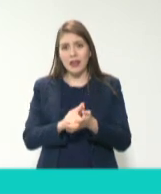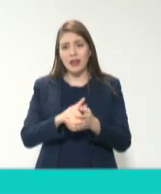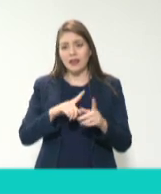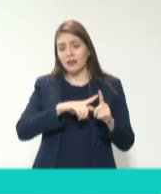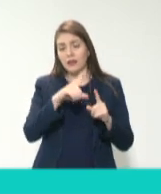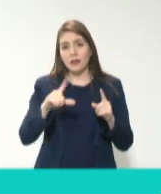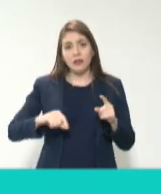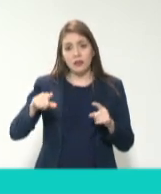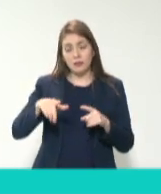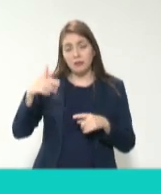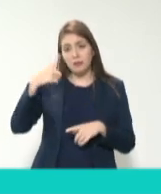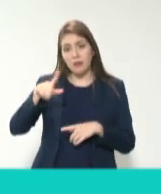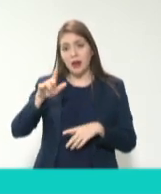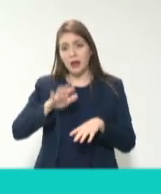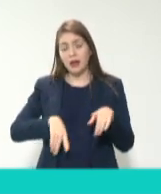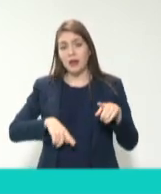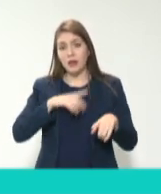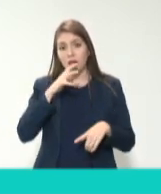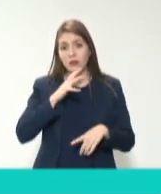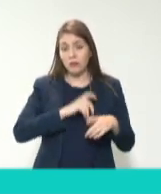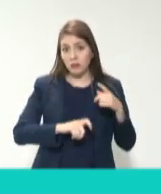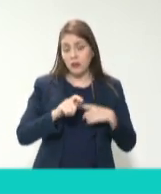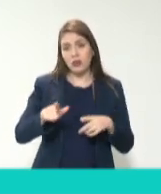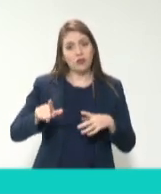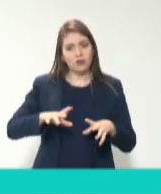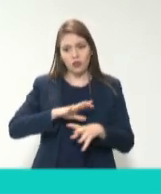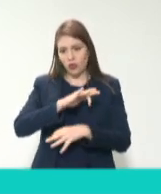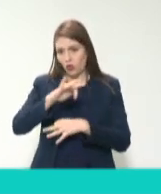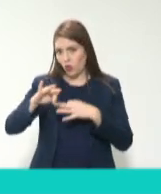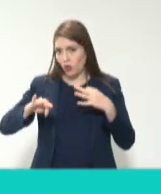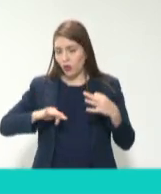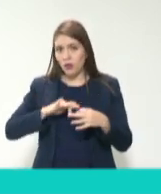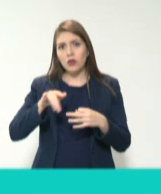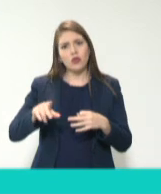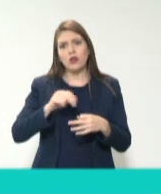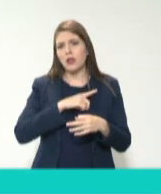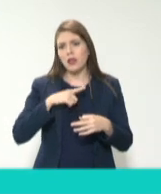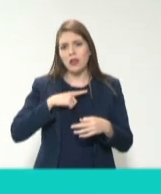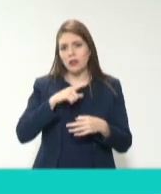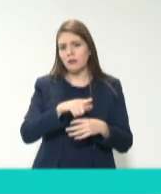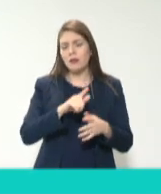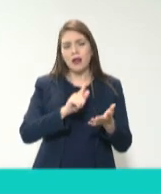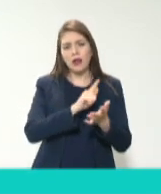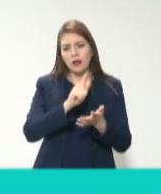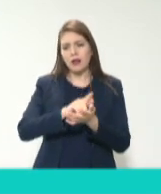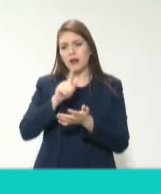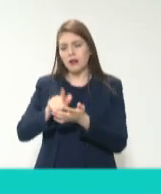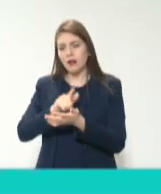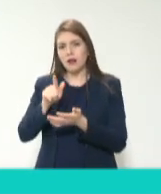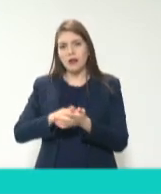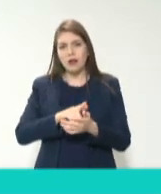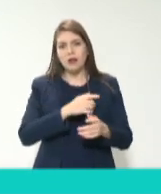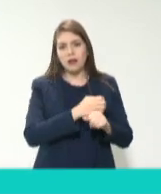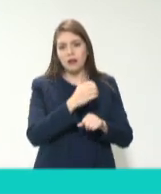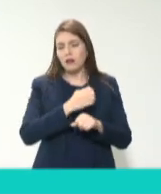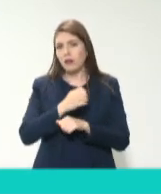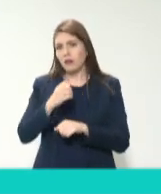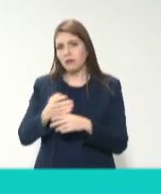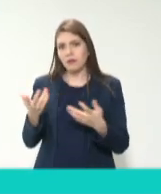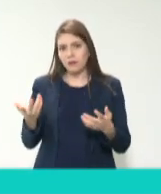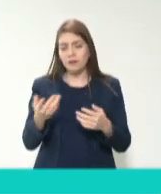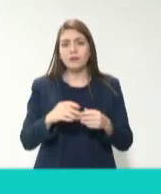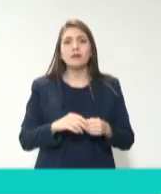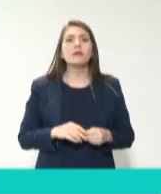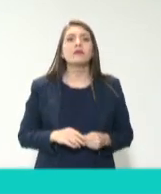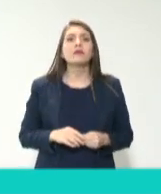es general y, por lo tanto, no tendría que haber reformas en las leyes locales, y 11 entidades federativas